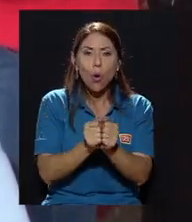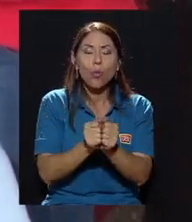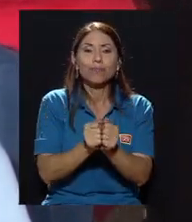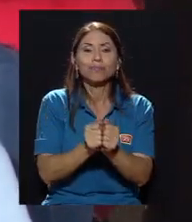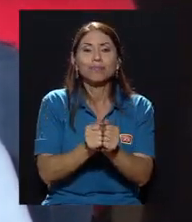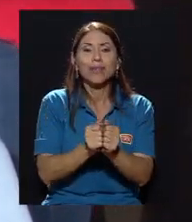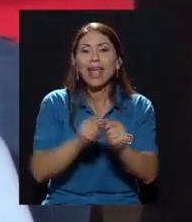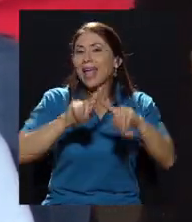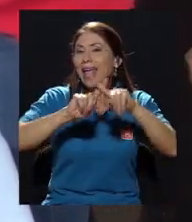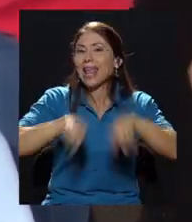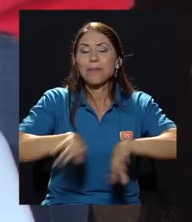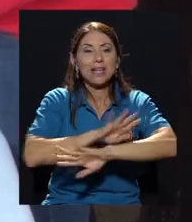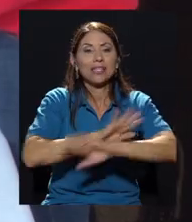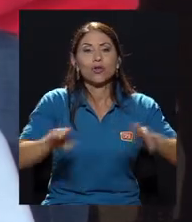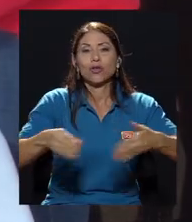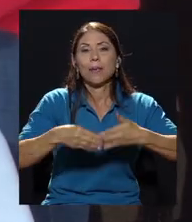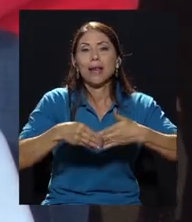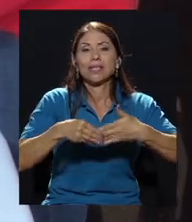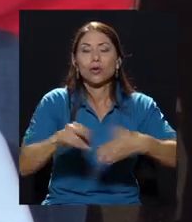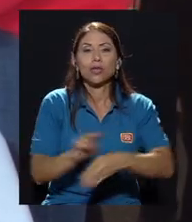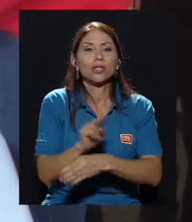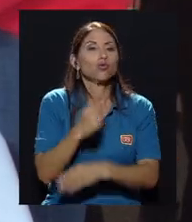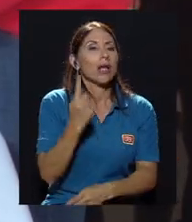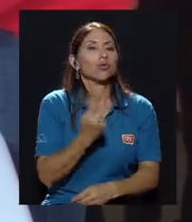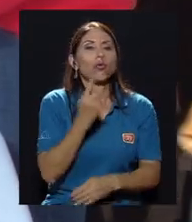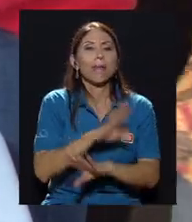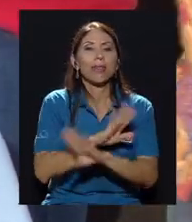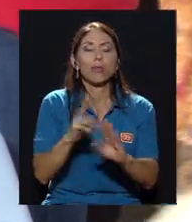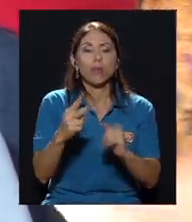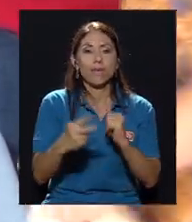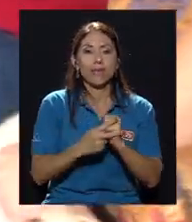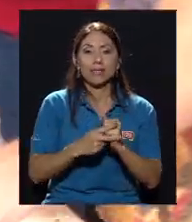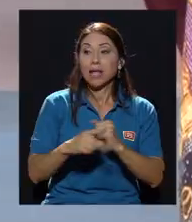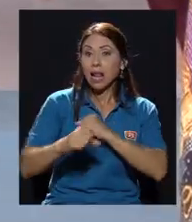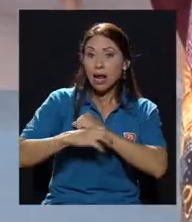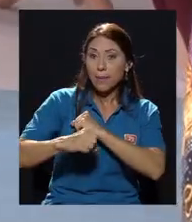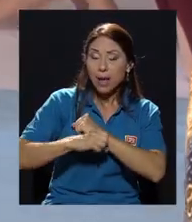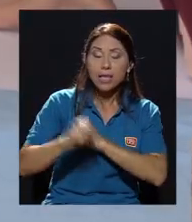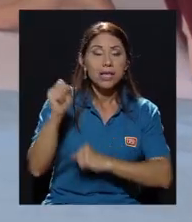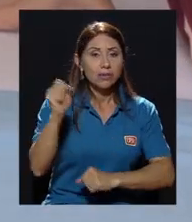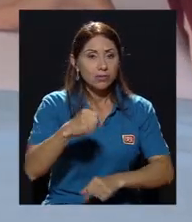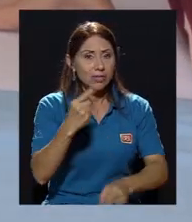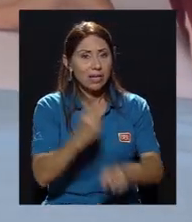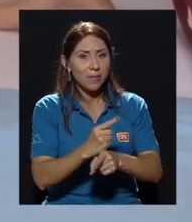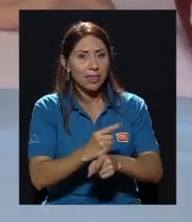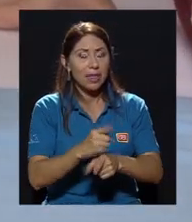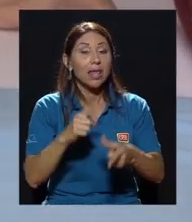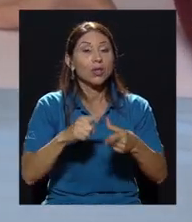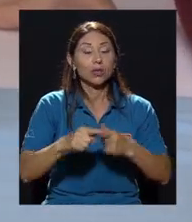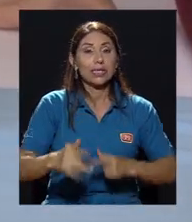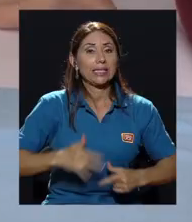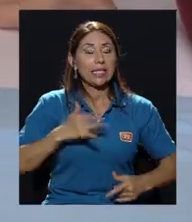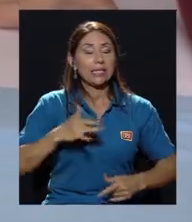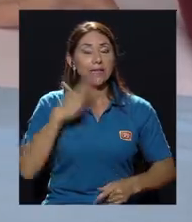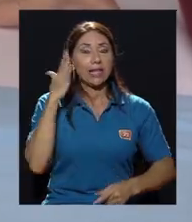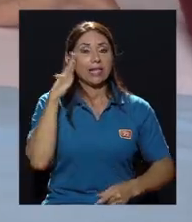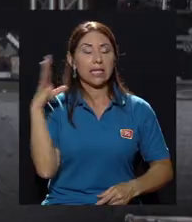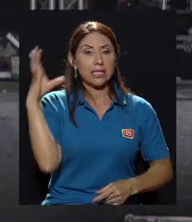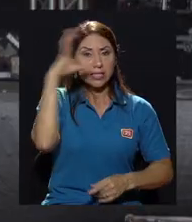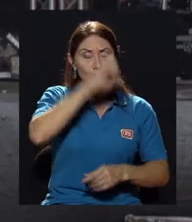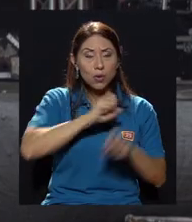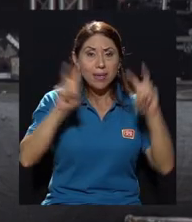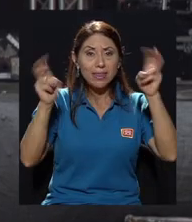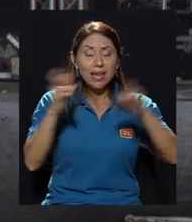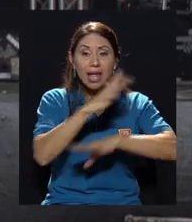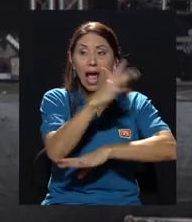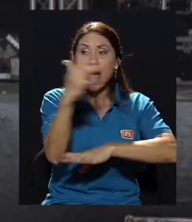con la eliminación del plástico de un solo uso en la universidad. Esa es campaña que ustedes tienen. Exactamente. Entonces, la sensibilización en materia ambiental se ha